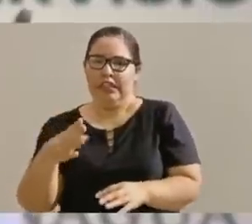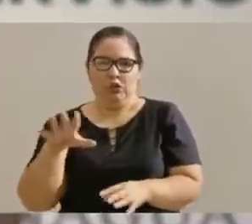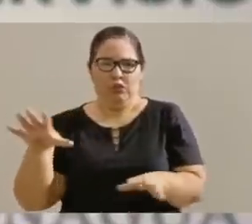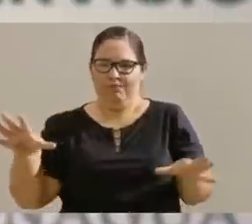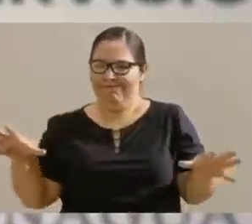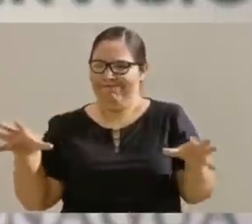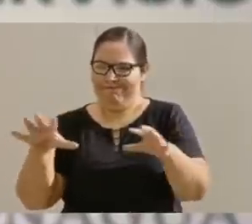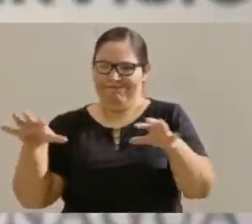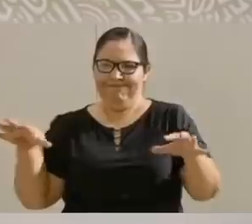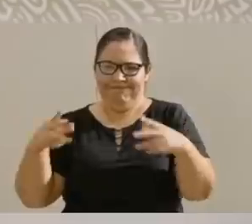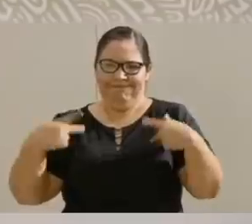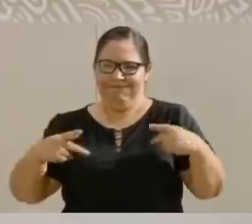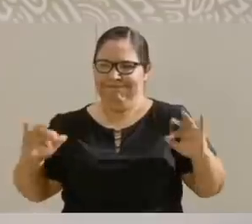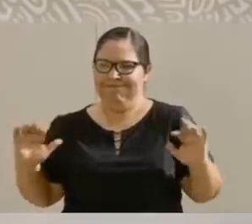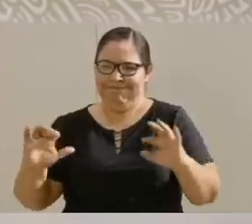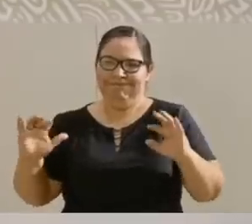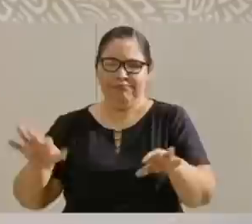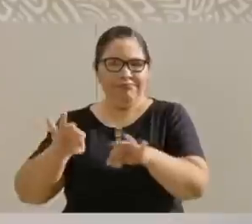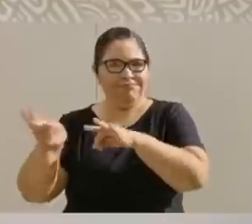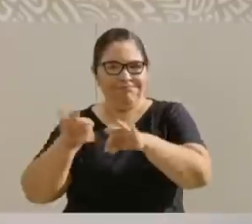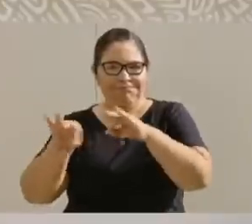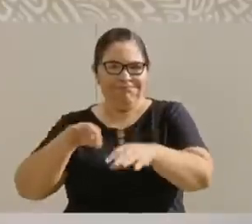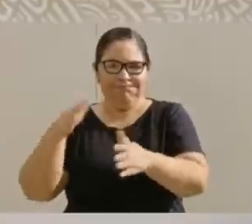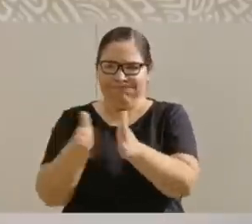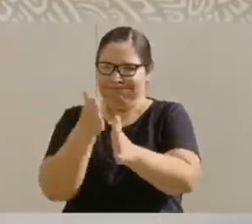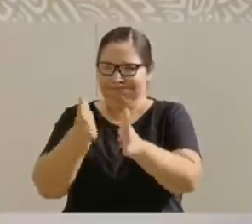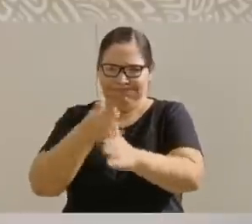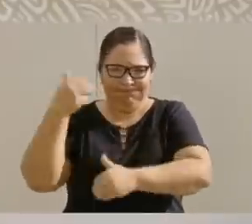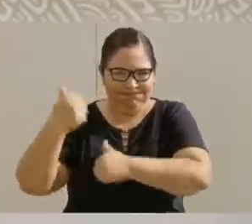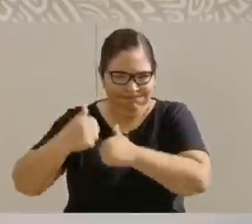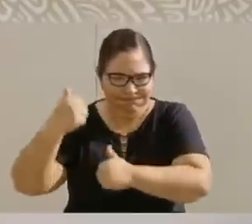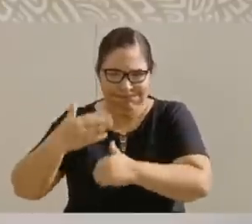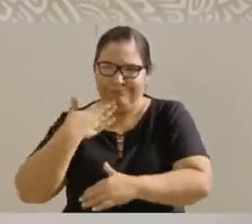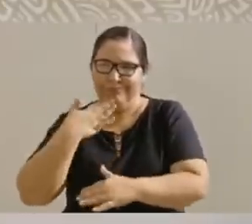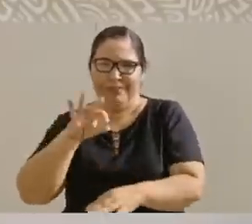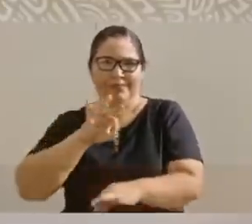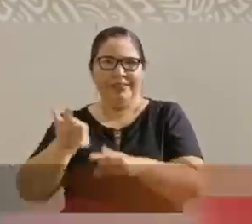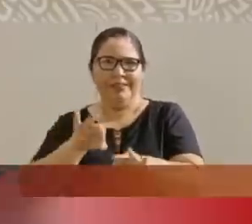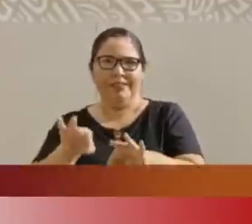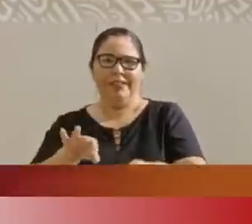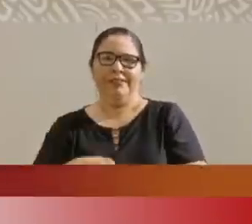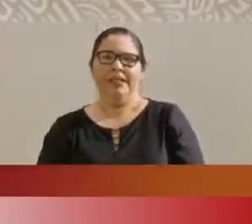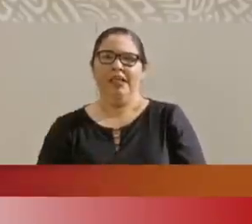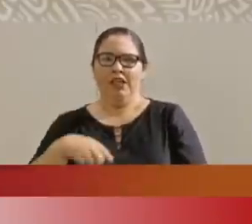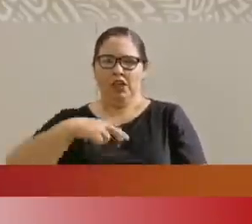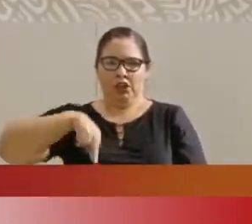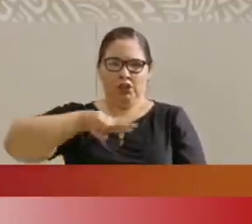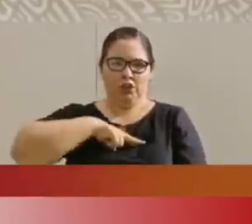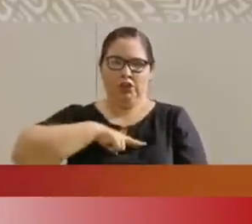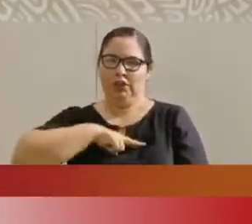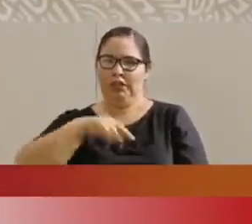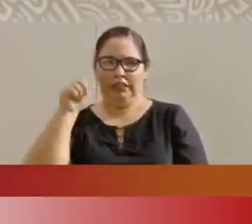su capacidad y que nosotros siempre